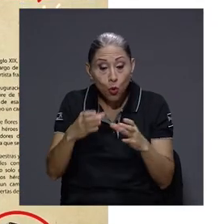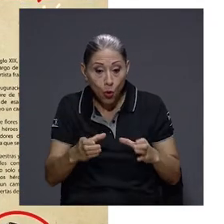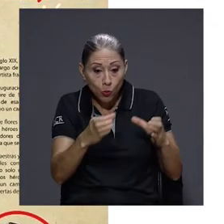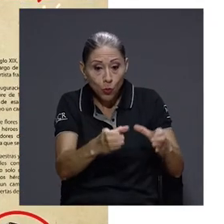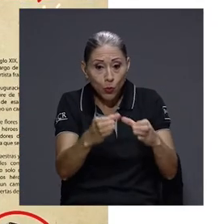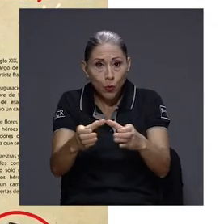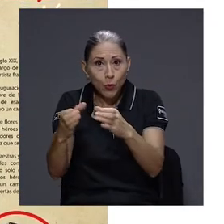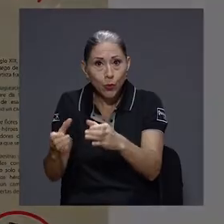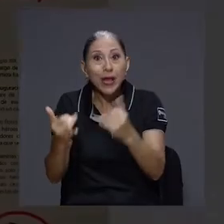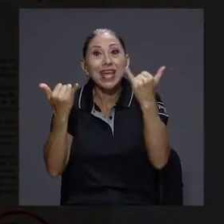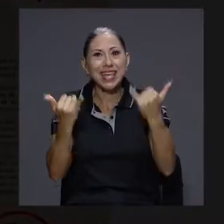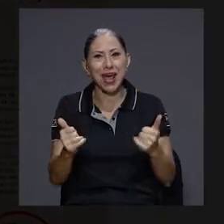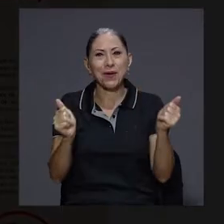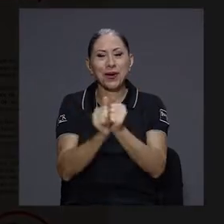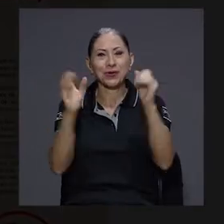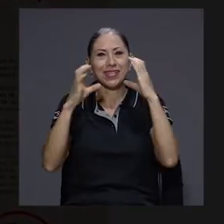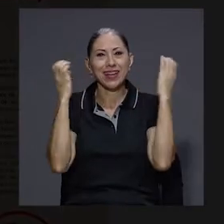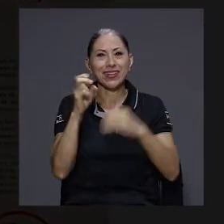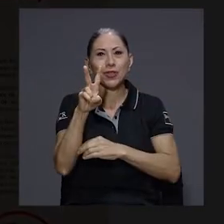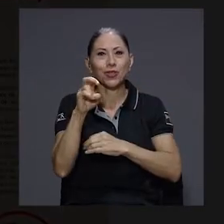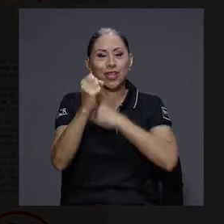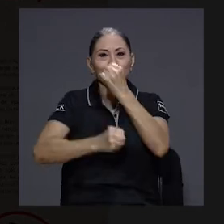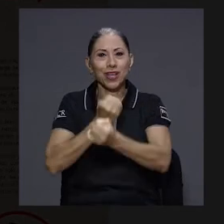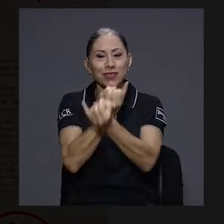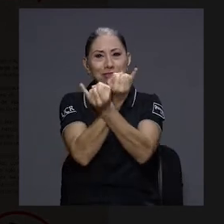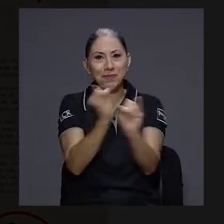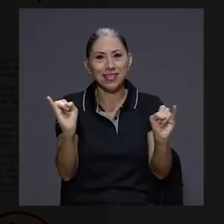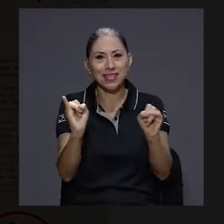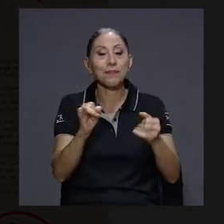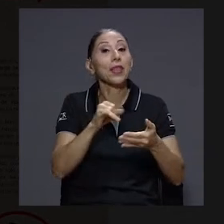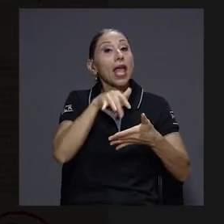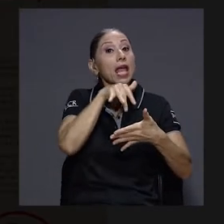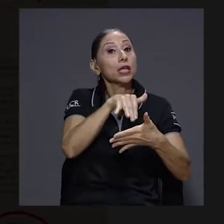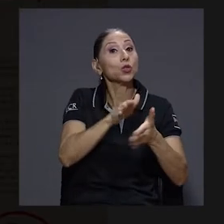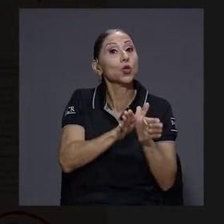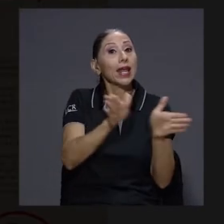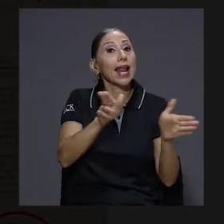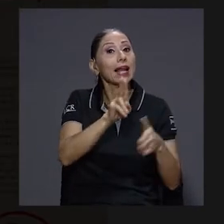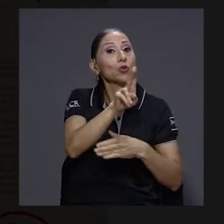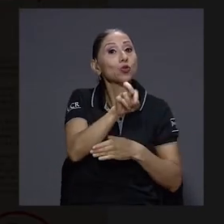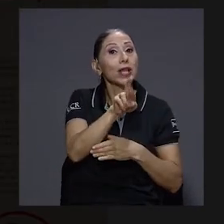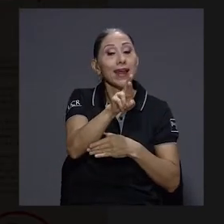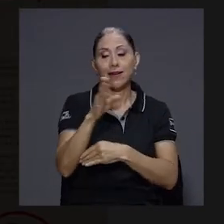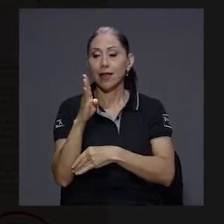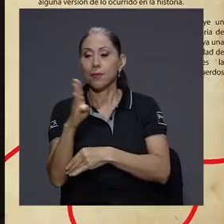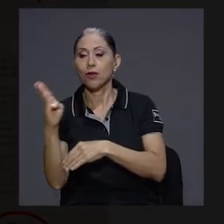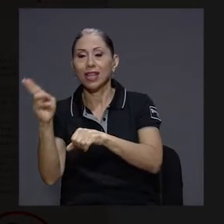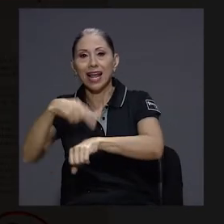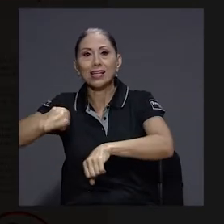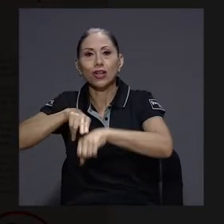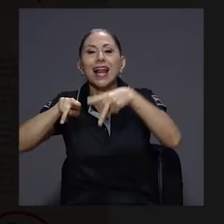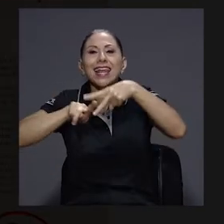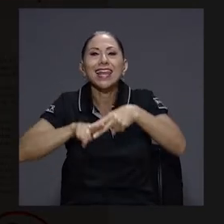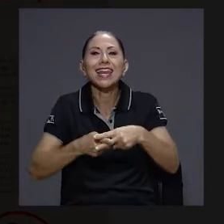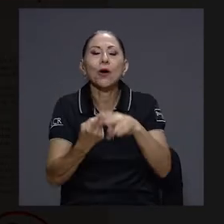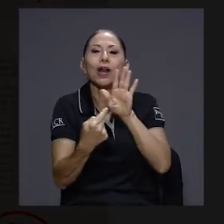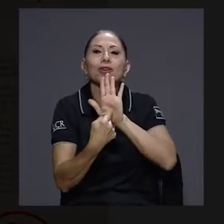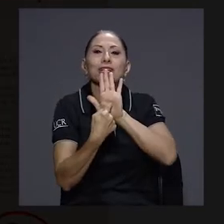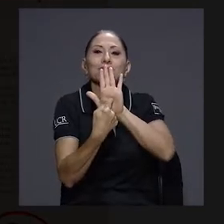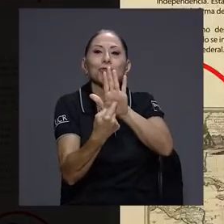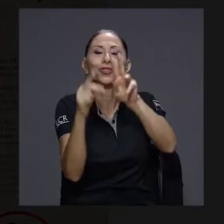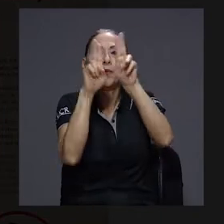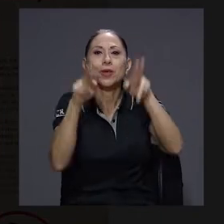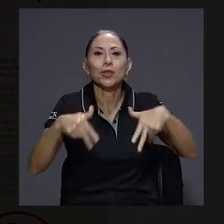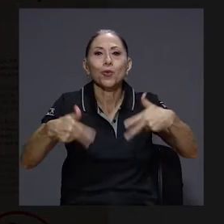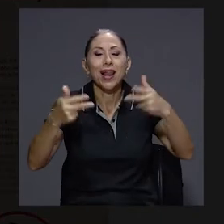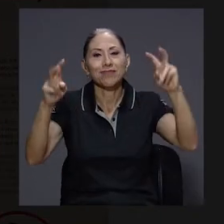Independencia de Centroamérica, la Escuela de Estudios Generales de la UCR y la Biblioteca Nacional inauguraron la exposición virtual Las